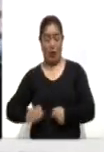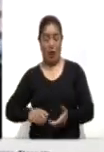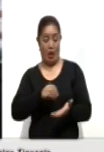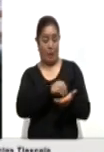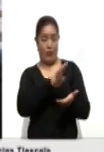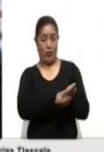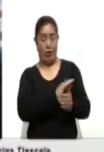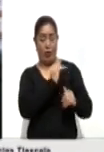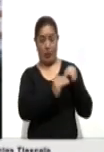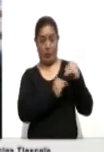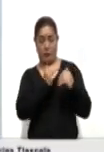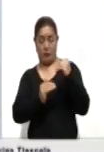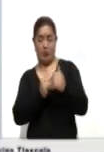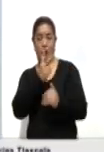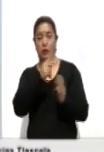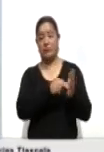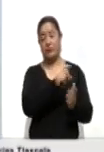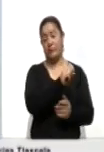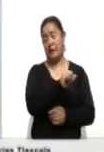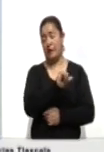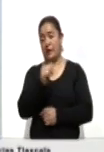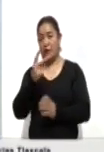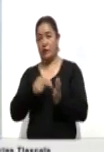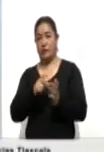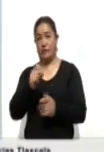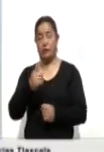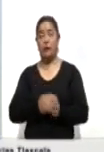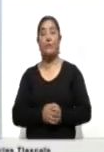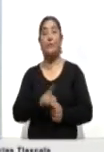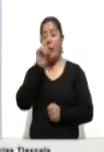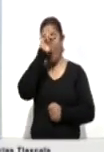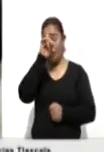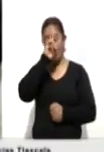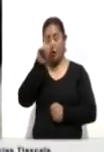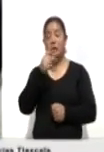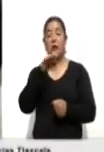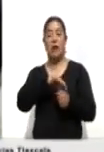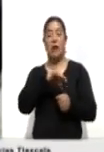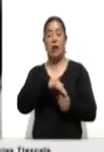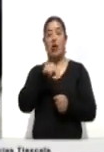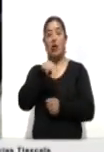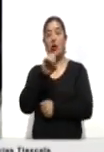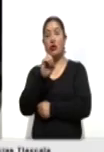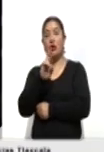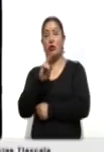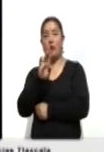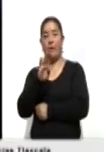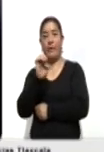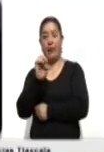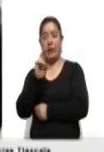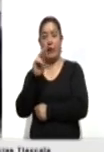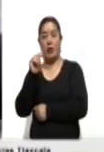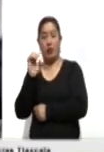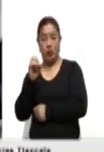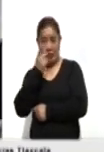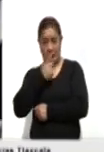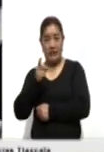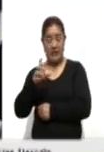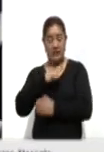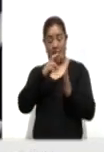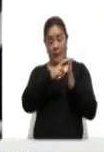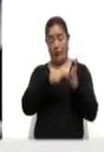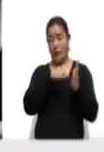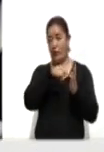2020-2021. El consejero electoral Norberto Sánchez Briones explicó que el protocolo se puso en marcha desde el registro de